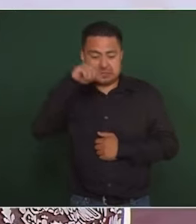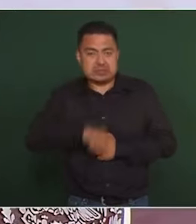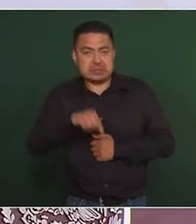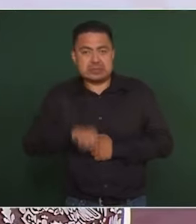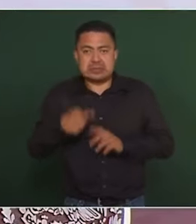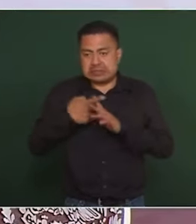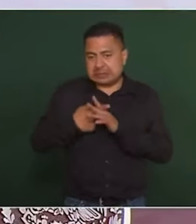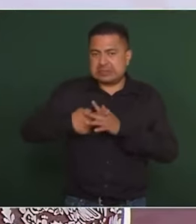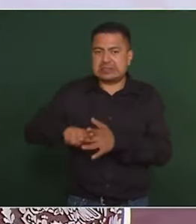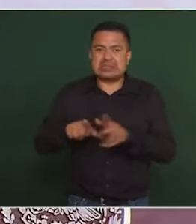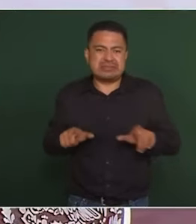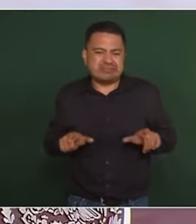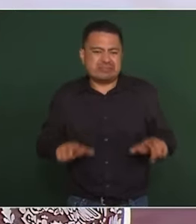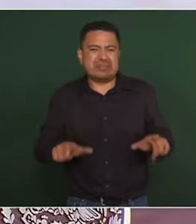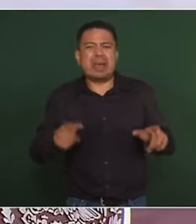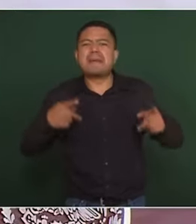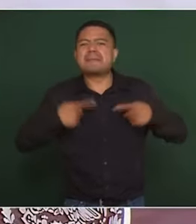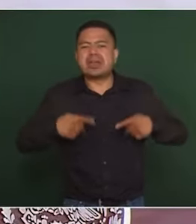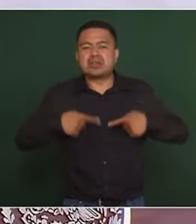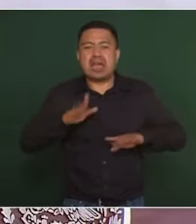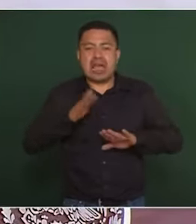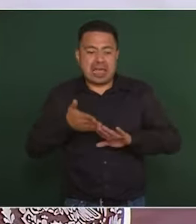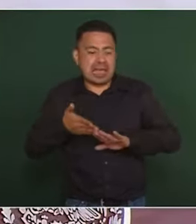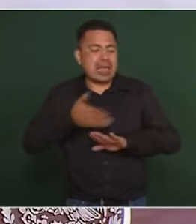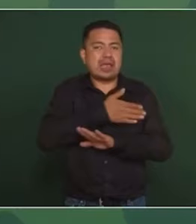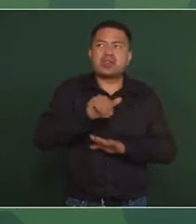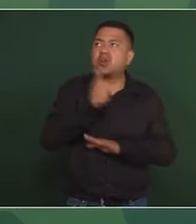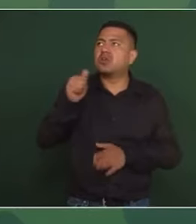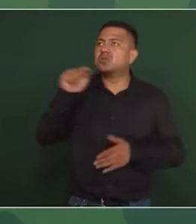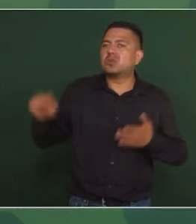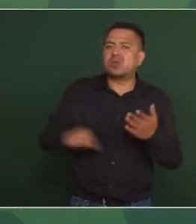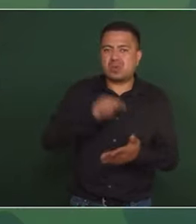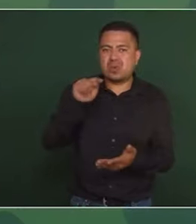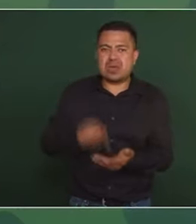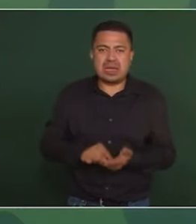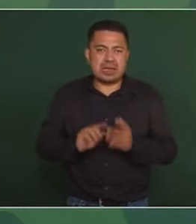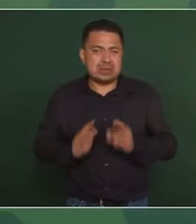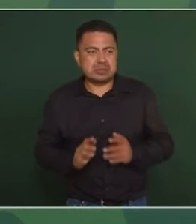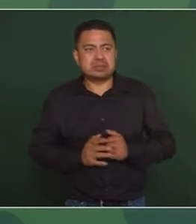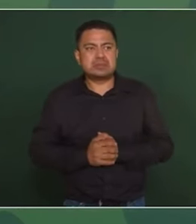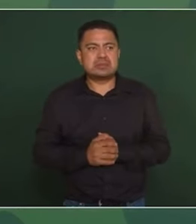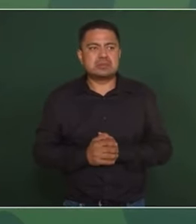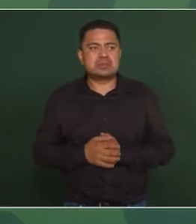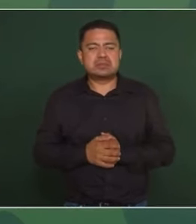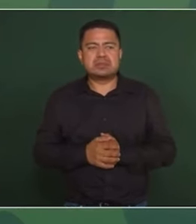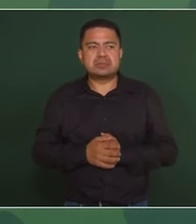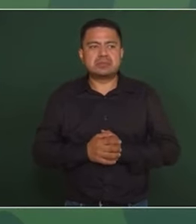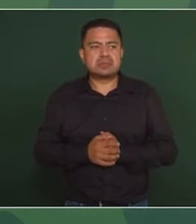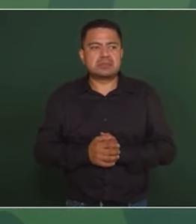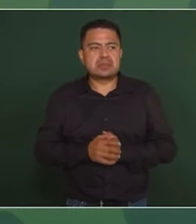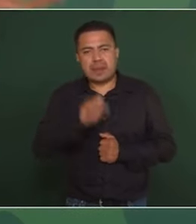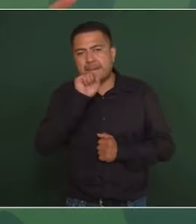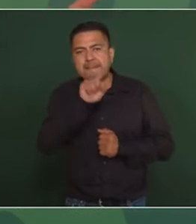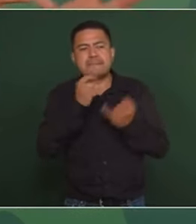iniciaron las autodefensas antes que en otras partes y